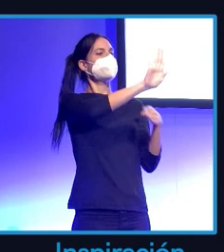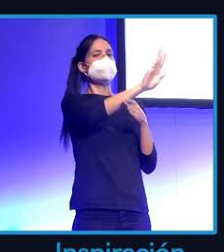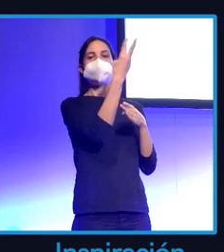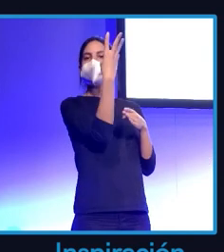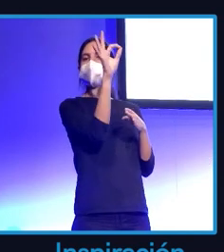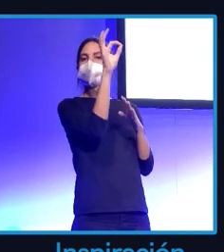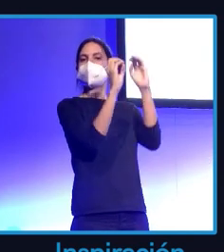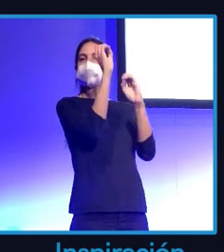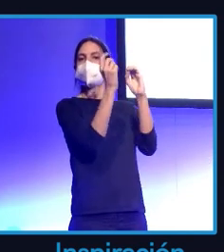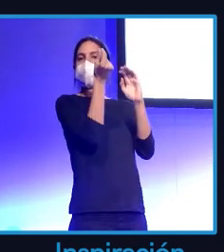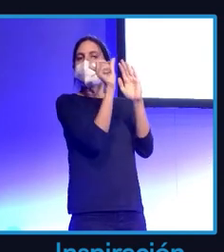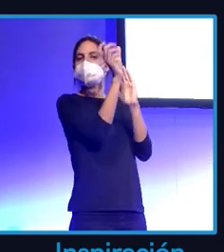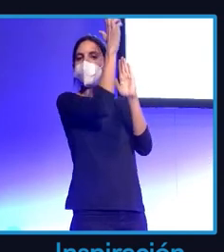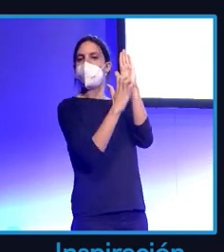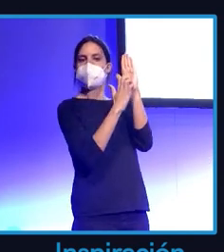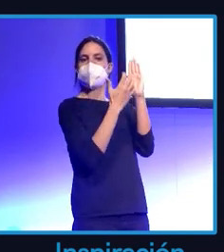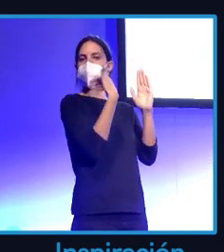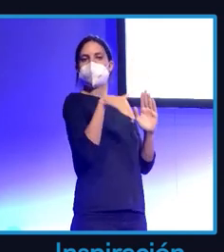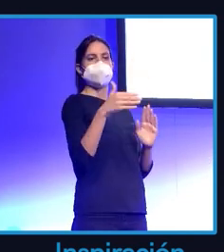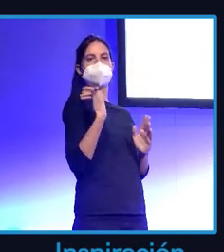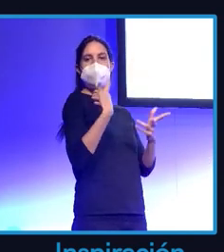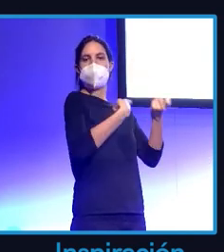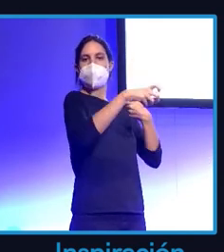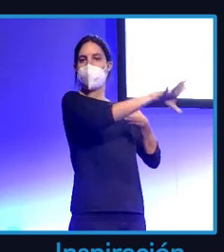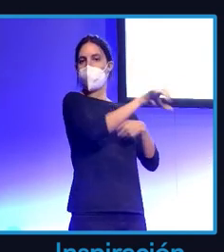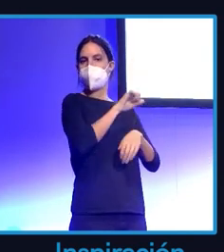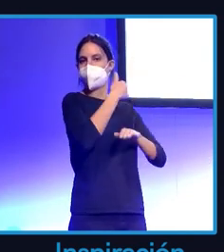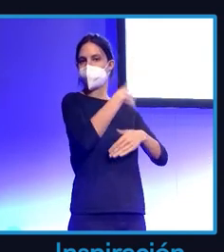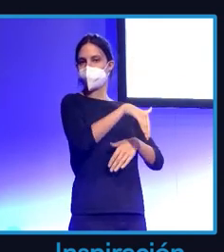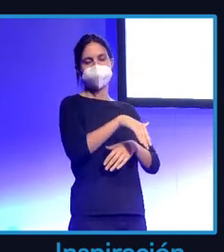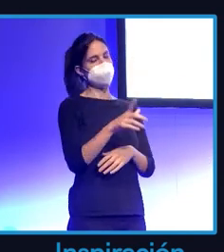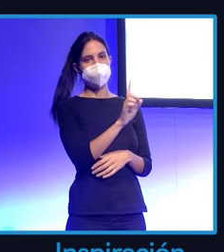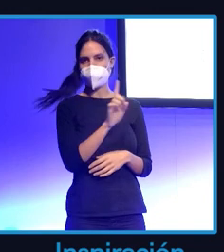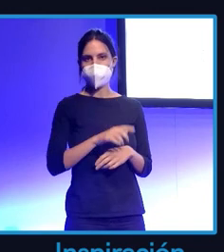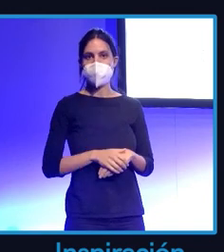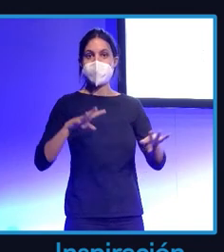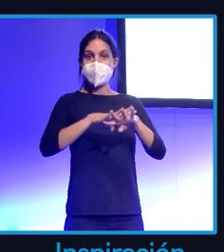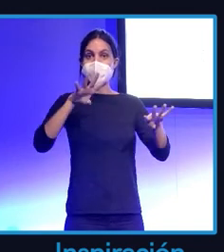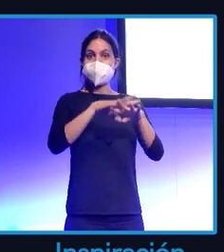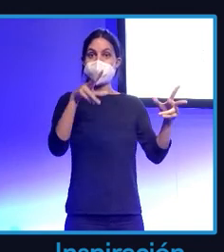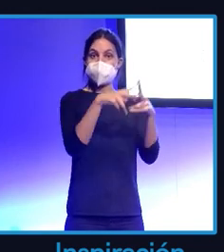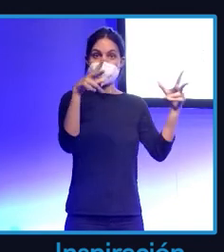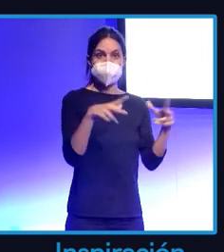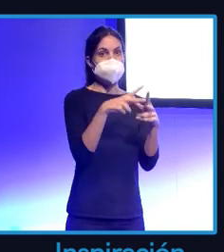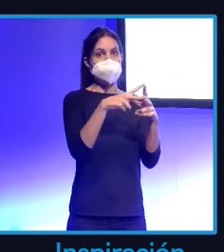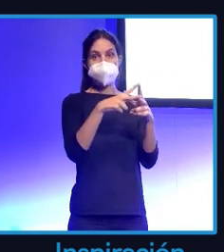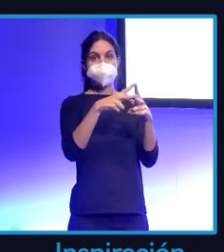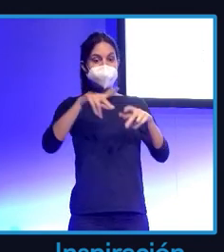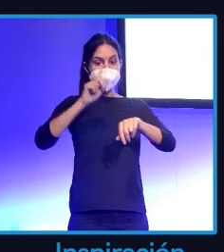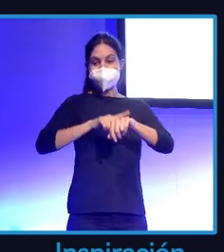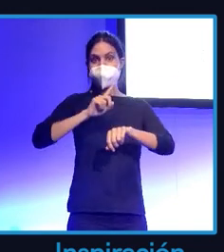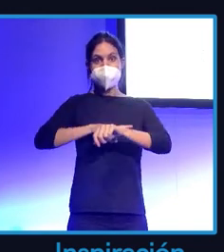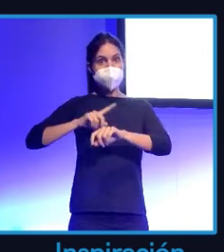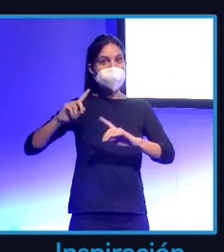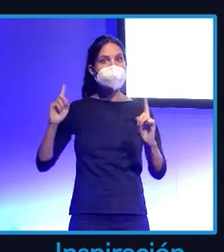gente ya está saturada de eso y hemos llegado en las redes sociales en muy poquito tiempo a donde llegó la publicidad en muchísimos años